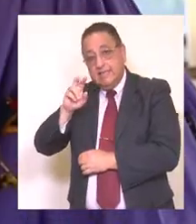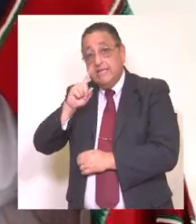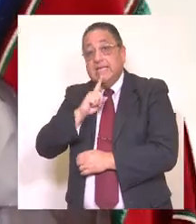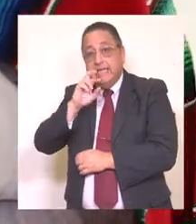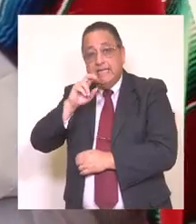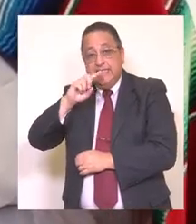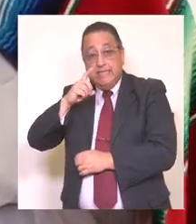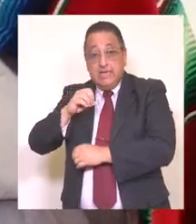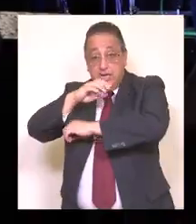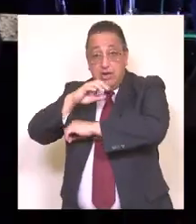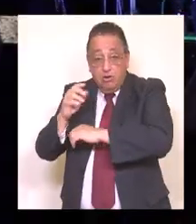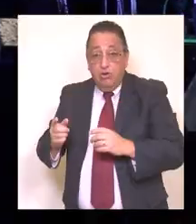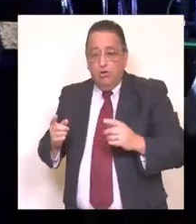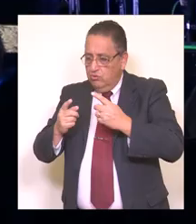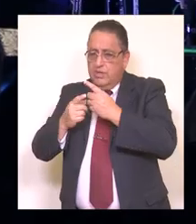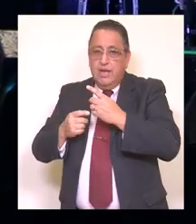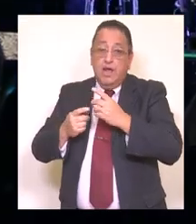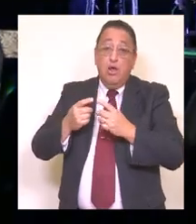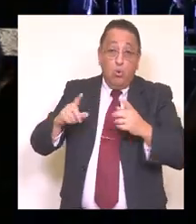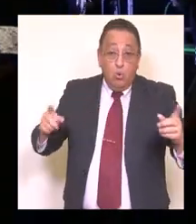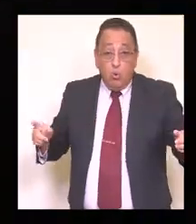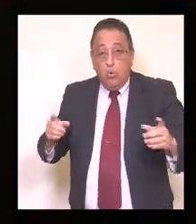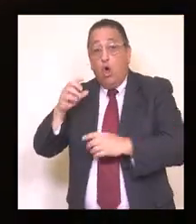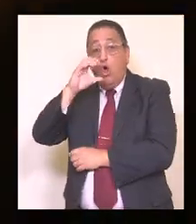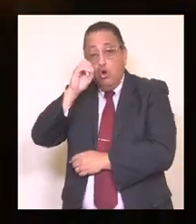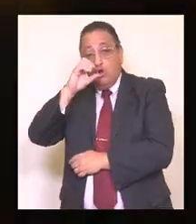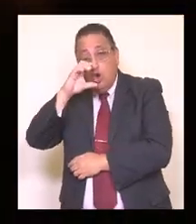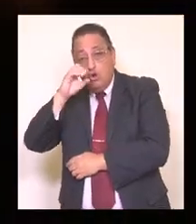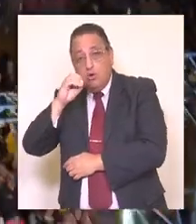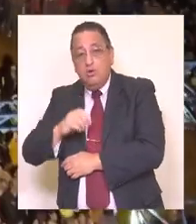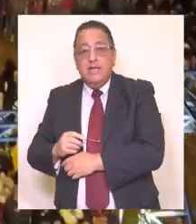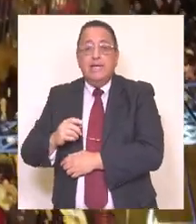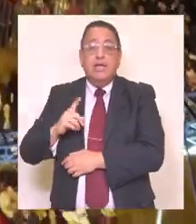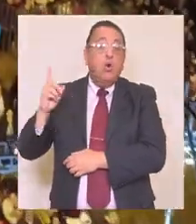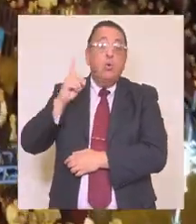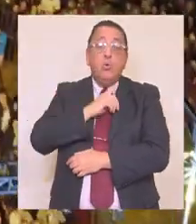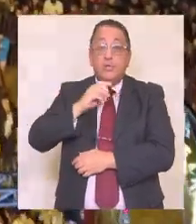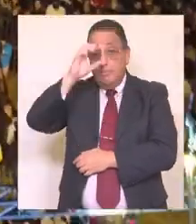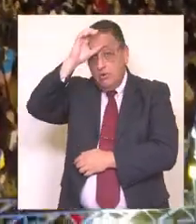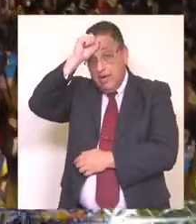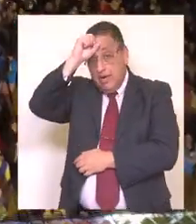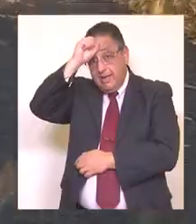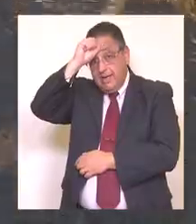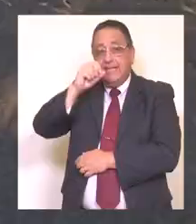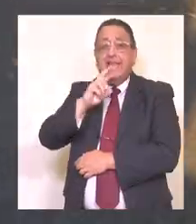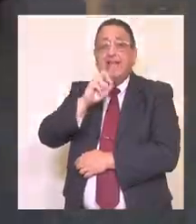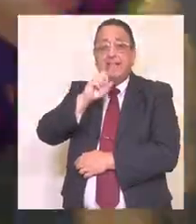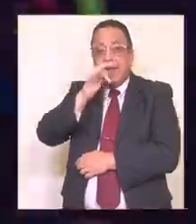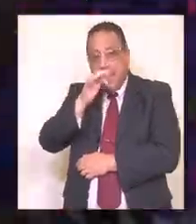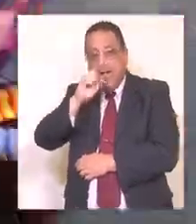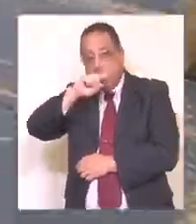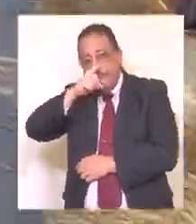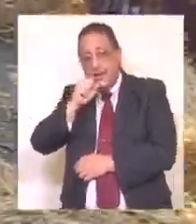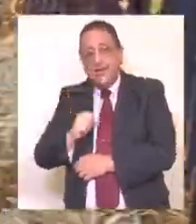y cerrar con el grupo musical argentino Ráfaga. También tuvimos una nueva versión de la